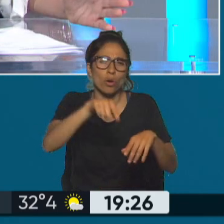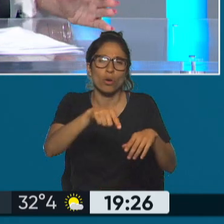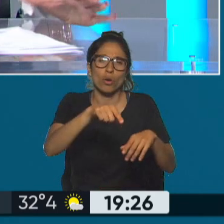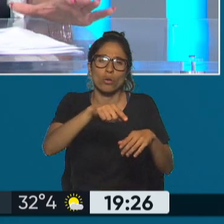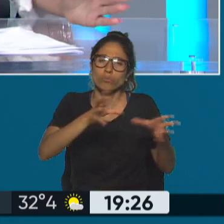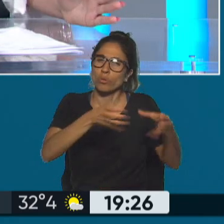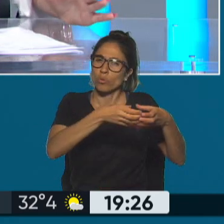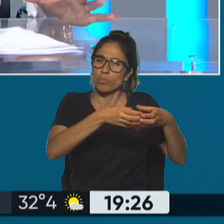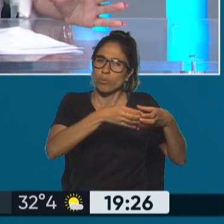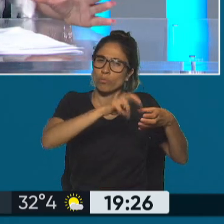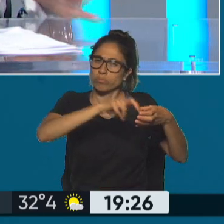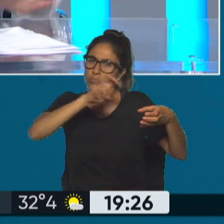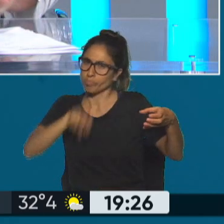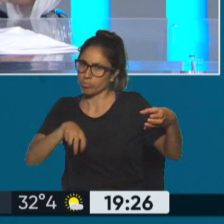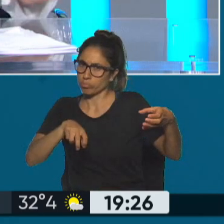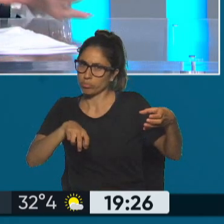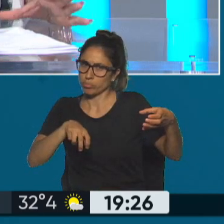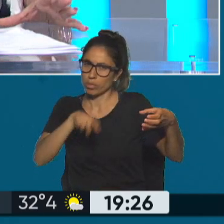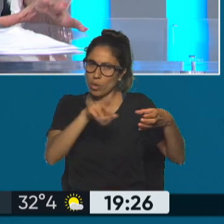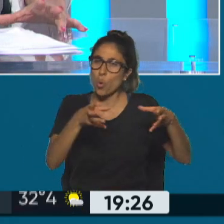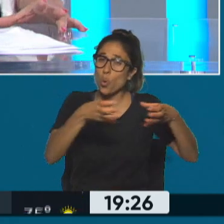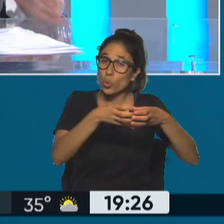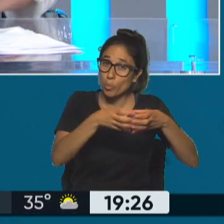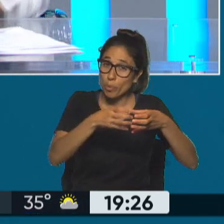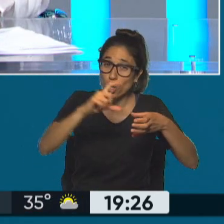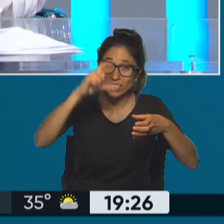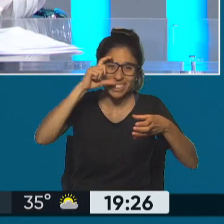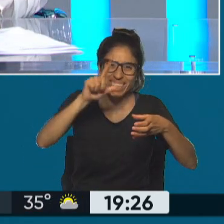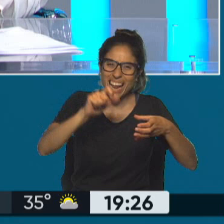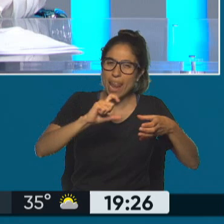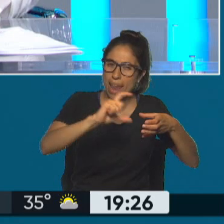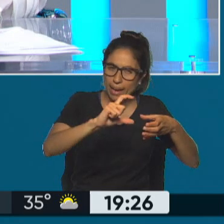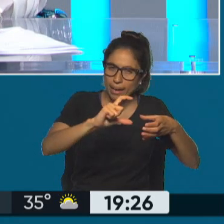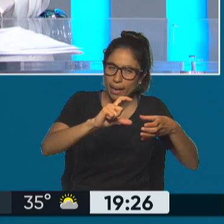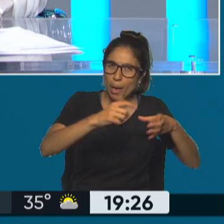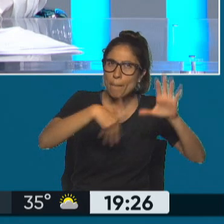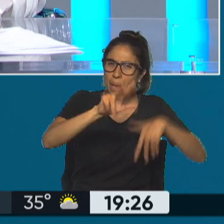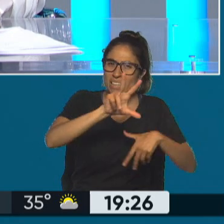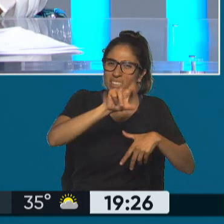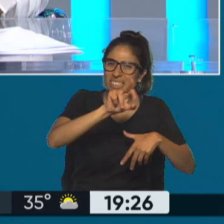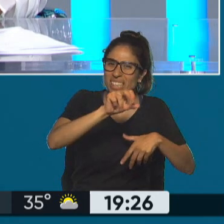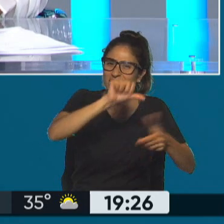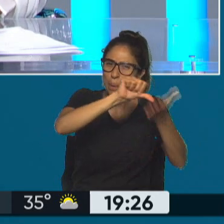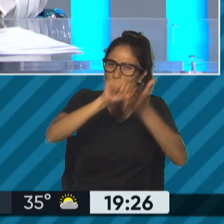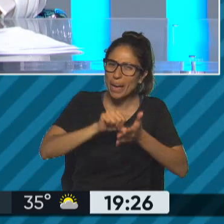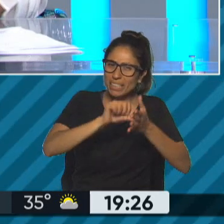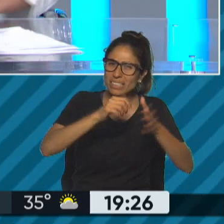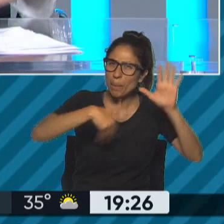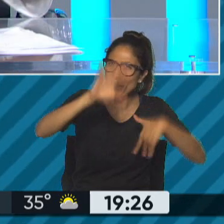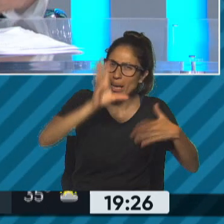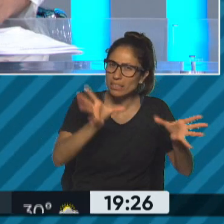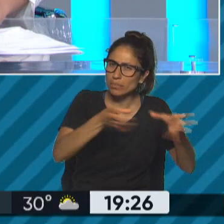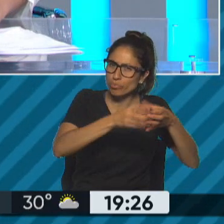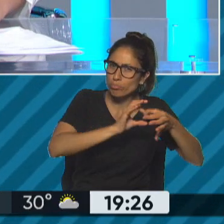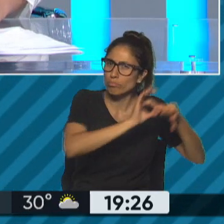justamente a más de 30 países es el bloque más grande pero también se da en un momento en el que desde Brasil planteaban la necesidad de